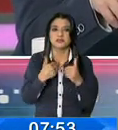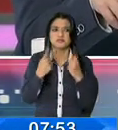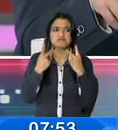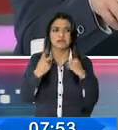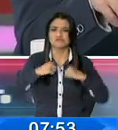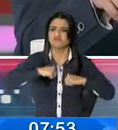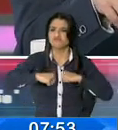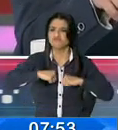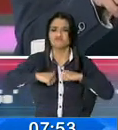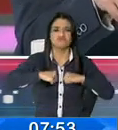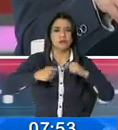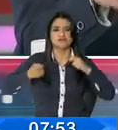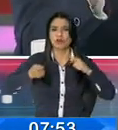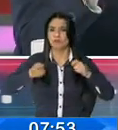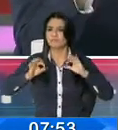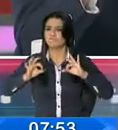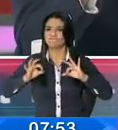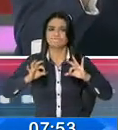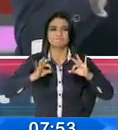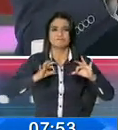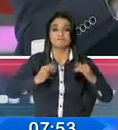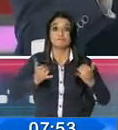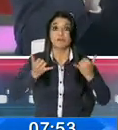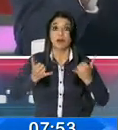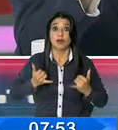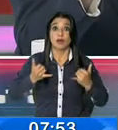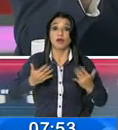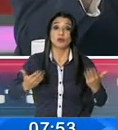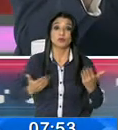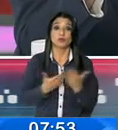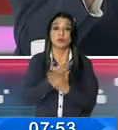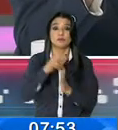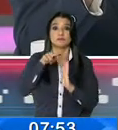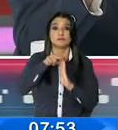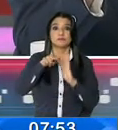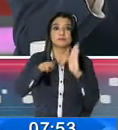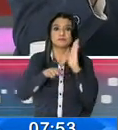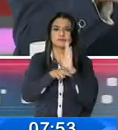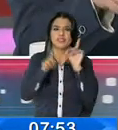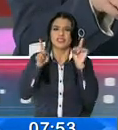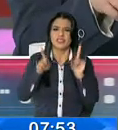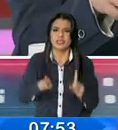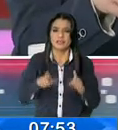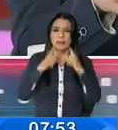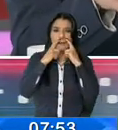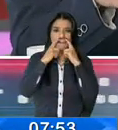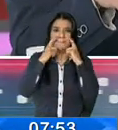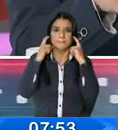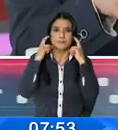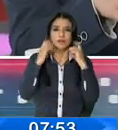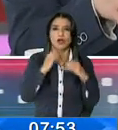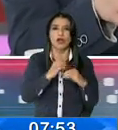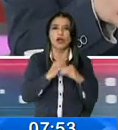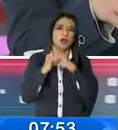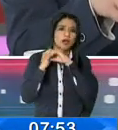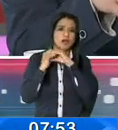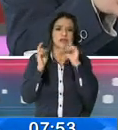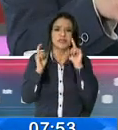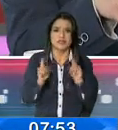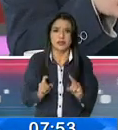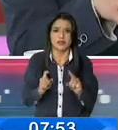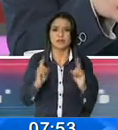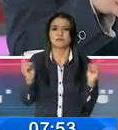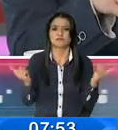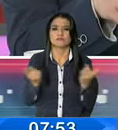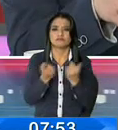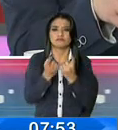haciendo el control respectivo. Y ahora tenemos una nueva normativa que es el uso obligatorio de las mascarillas en todos los